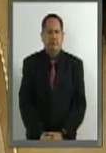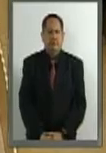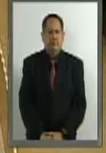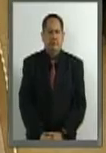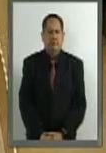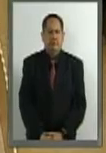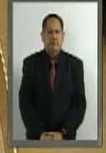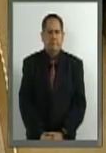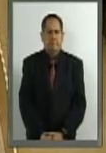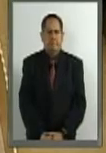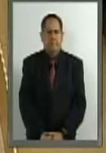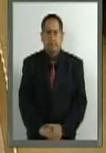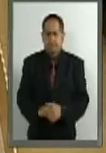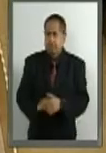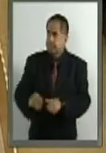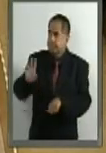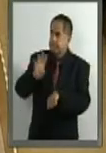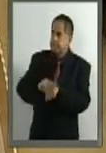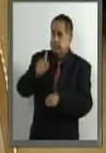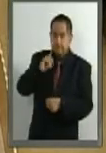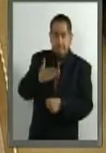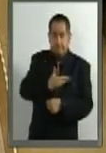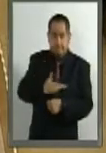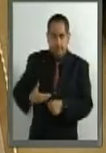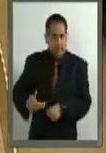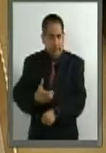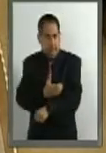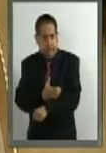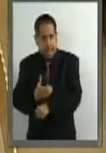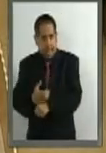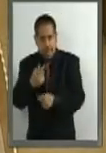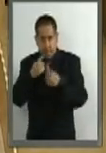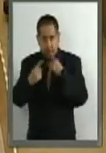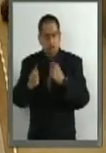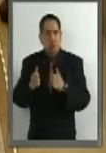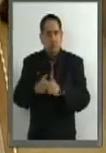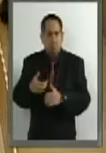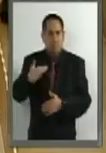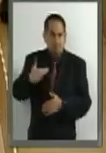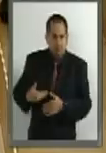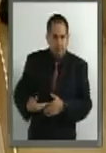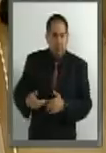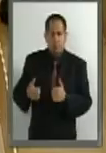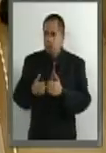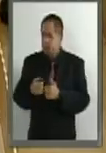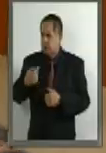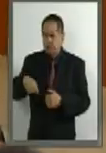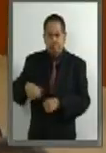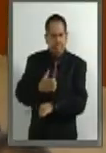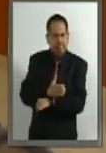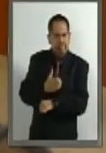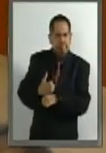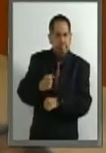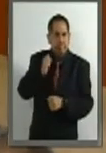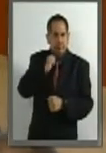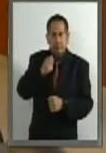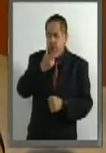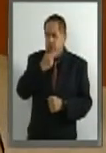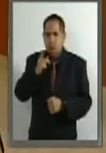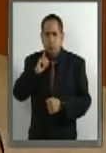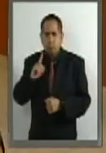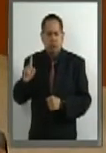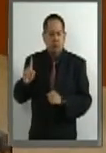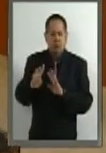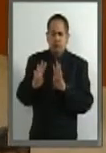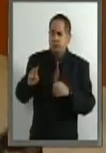Con su permiso, presidenta, compañeros y compañeros legisladores, a nombre propio y de mis compañeros senadoras y senadores,